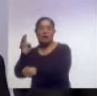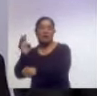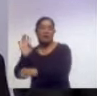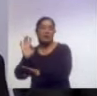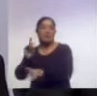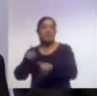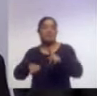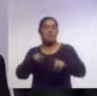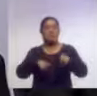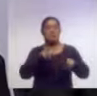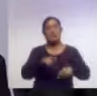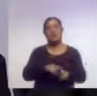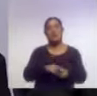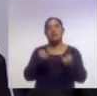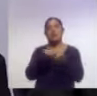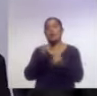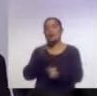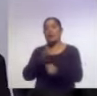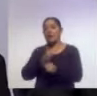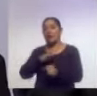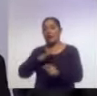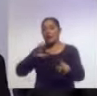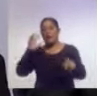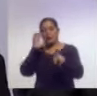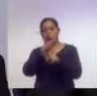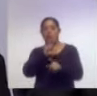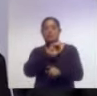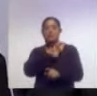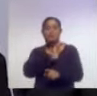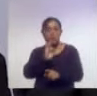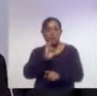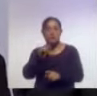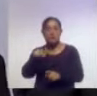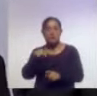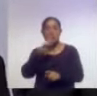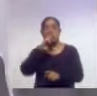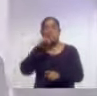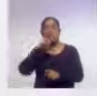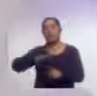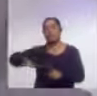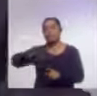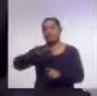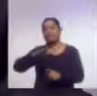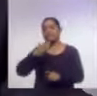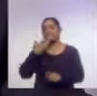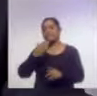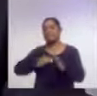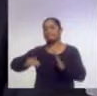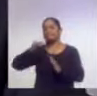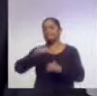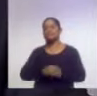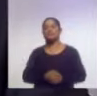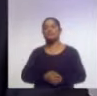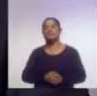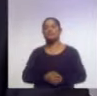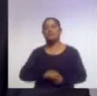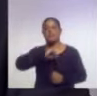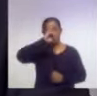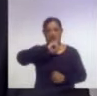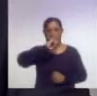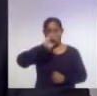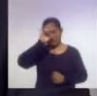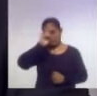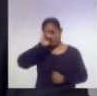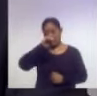MIPIMES, que hoy es nuestro gran reto, puedan establecer un mejor clima de negocios. El secretario técnico del Consejo,